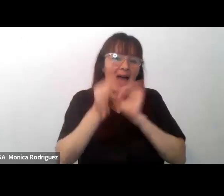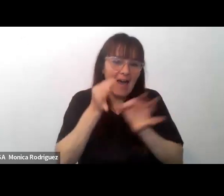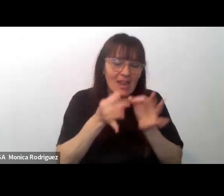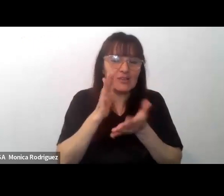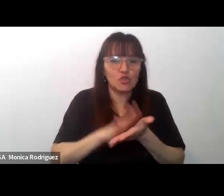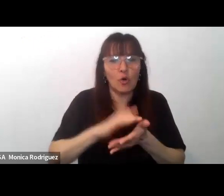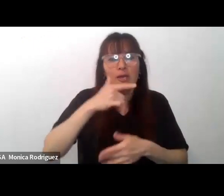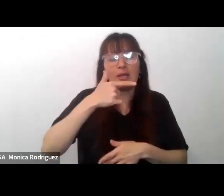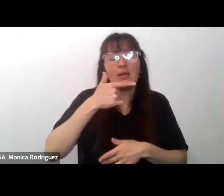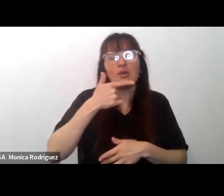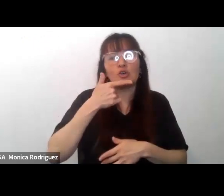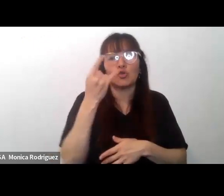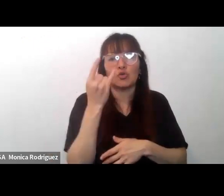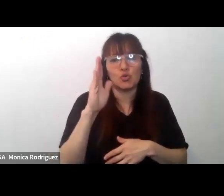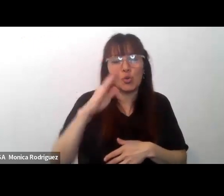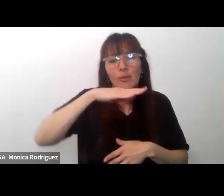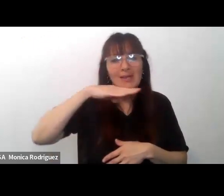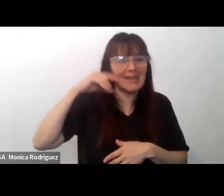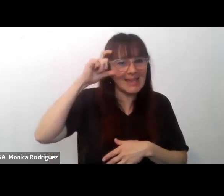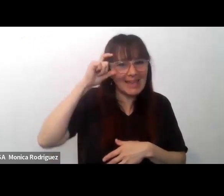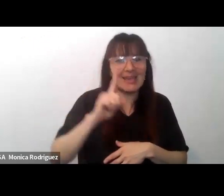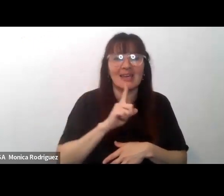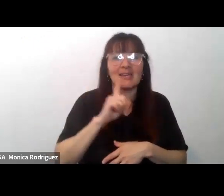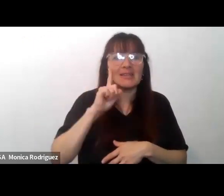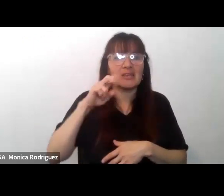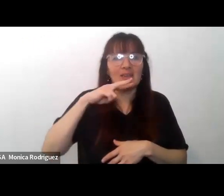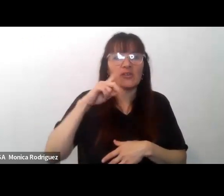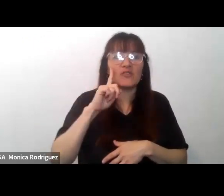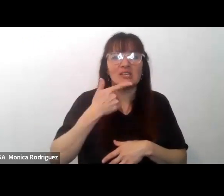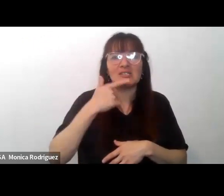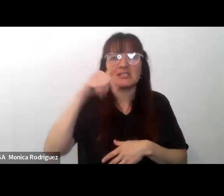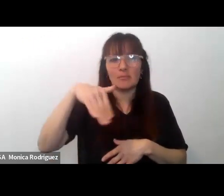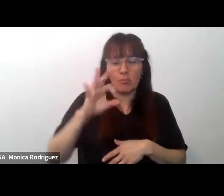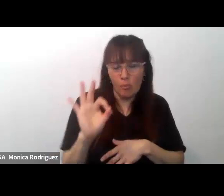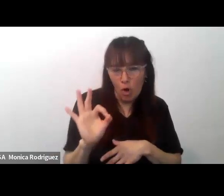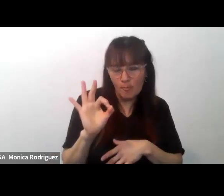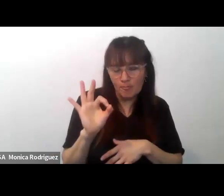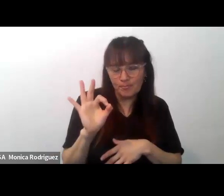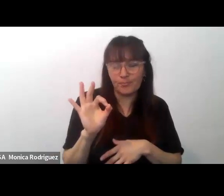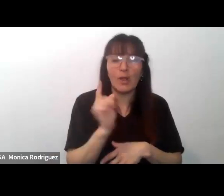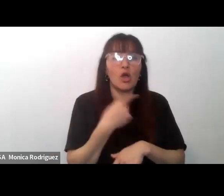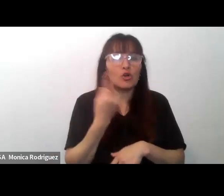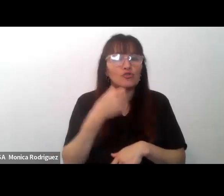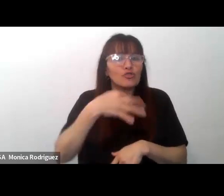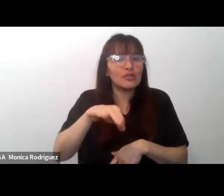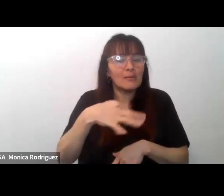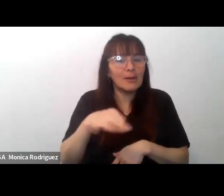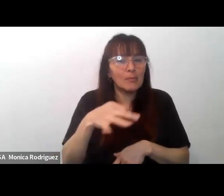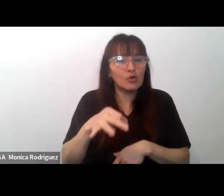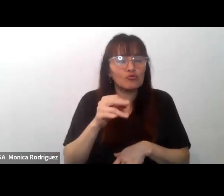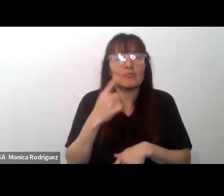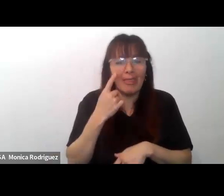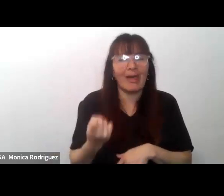el sujeto debe hablar eso no significa que hay que ignorar la presencia de los estudiantes